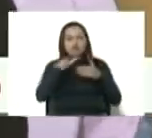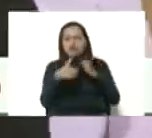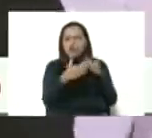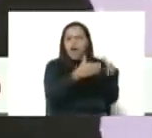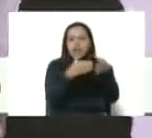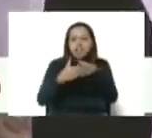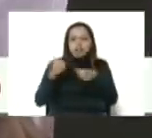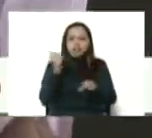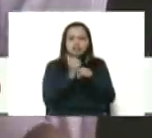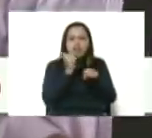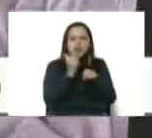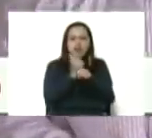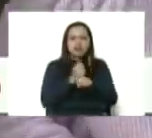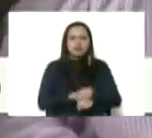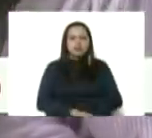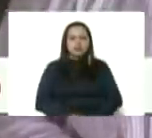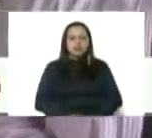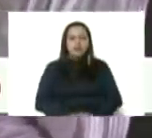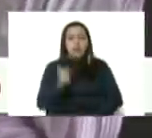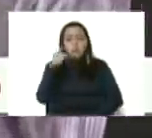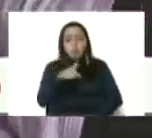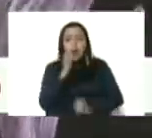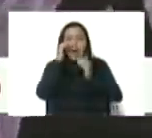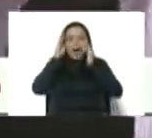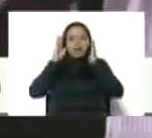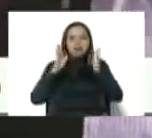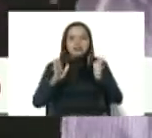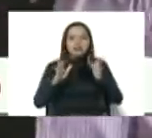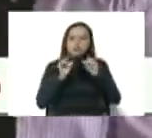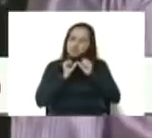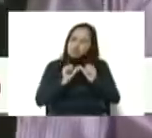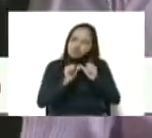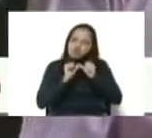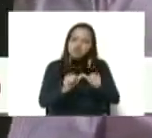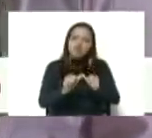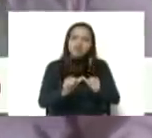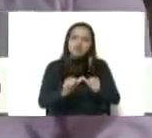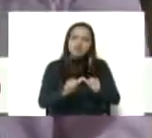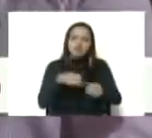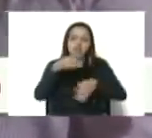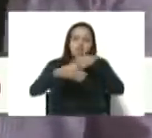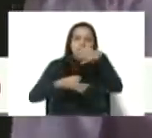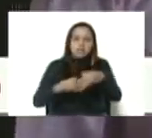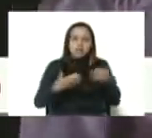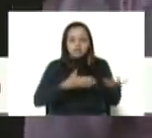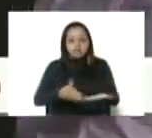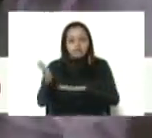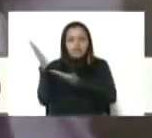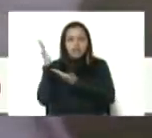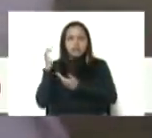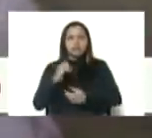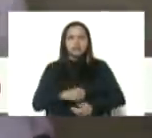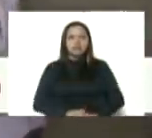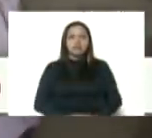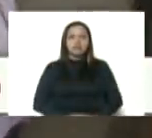los equipos activados, hoy en atención, siguiendo, pues, sus instrucciones. ¡Adelante, Caroli!